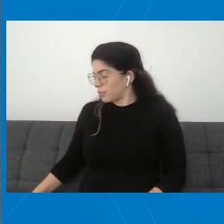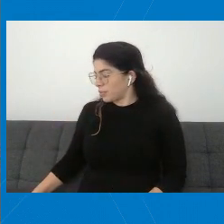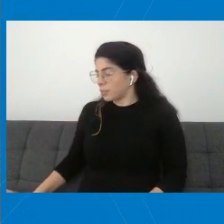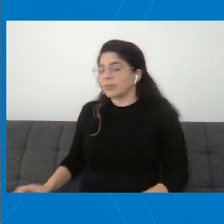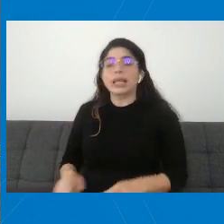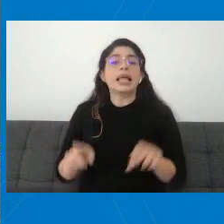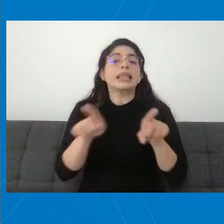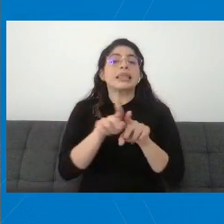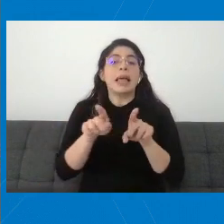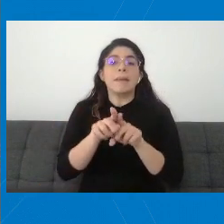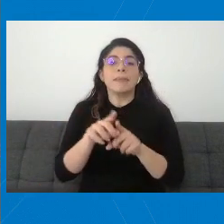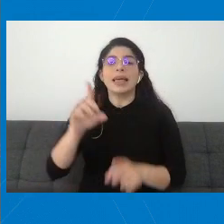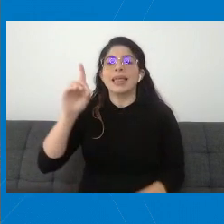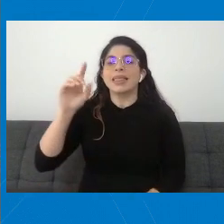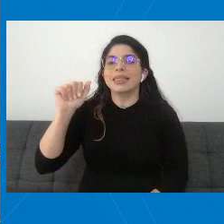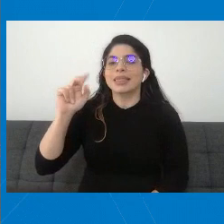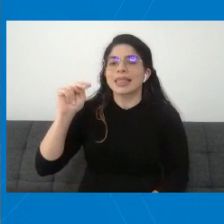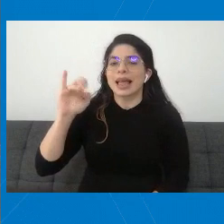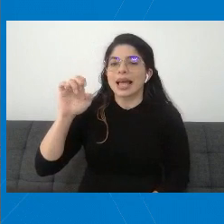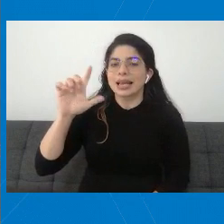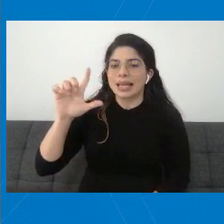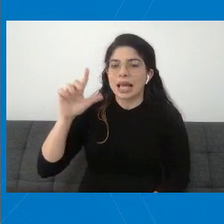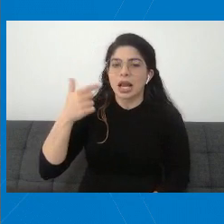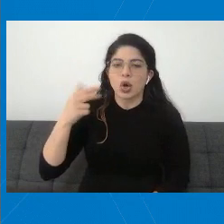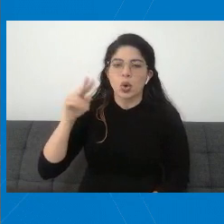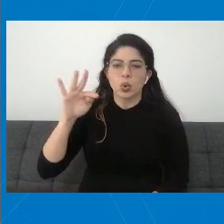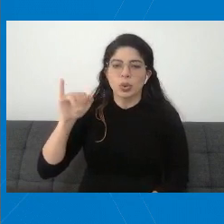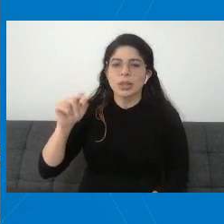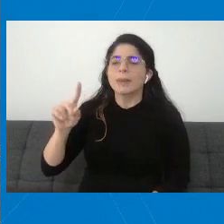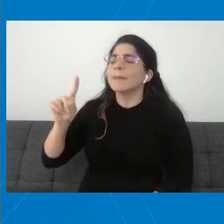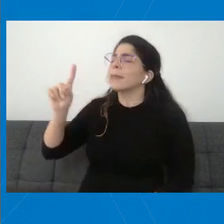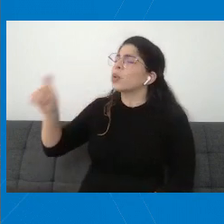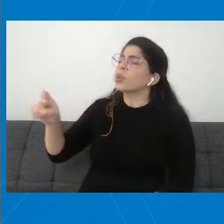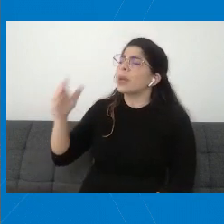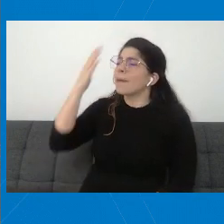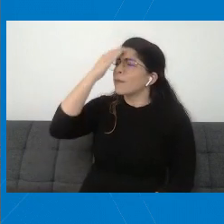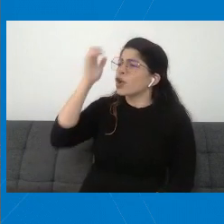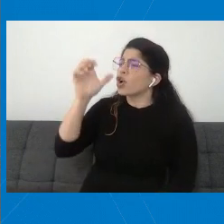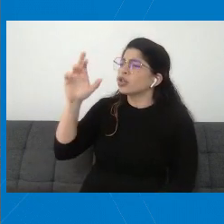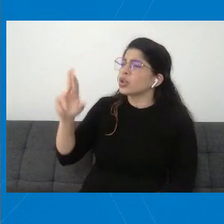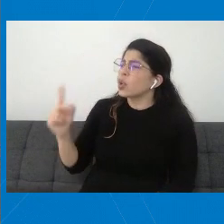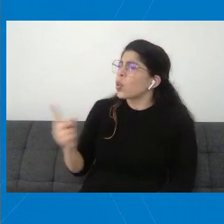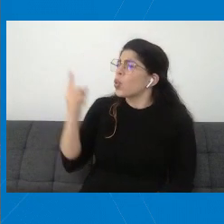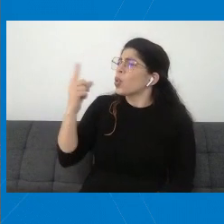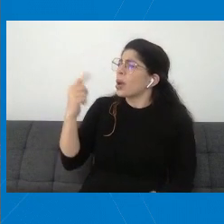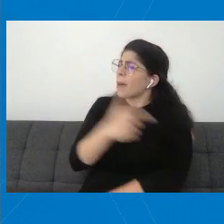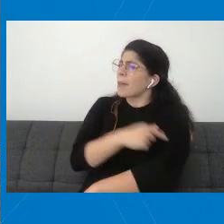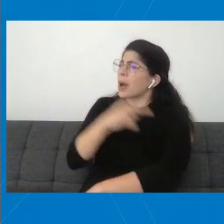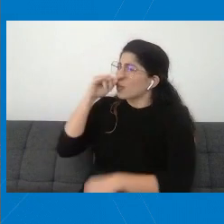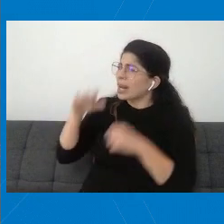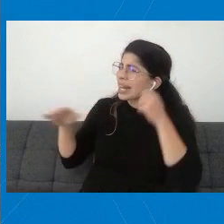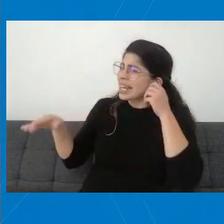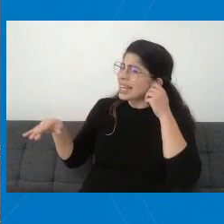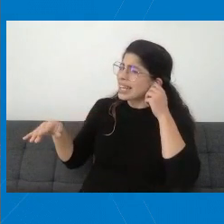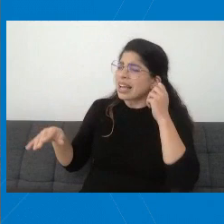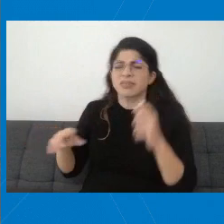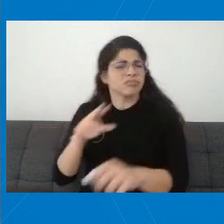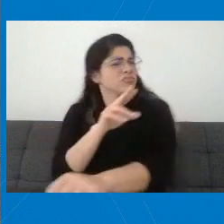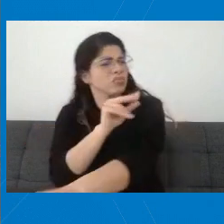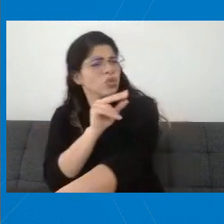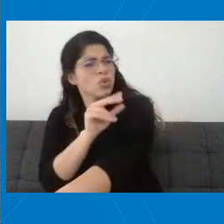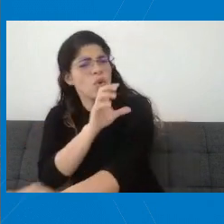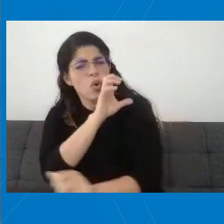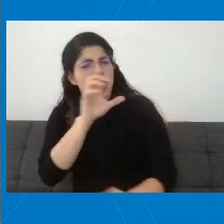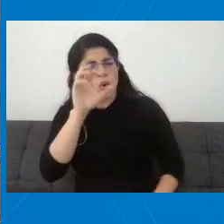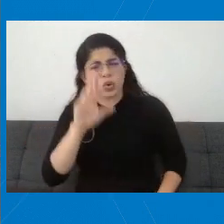consulta Daniel Guti. ¿Por qué Costa Rica es el único país vacunando niños? No, Daniel. Costa Rica